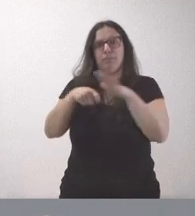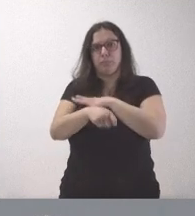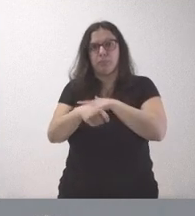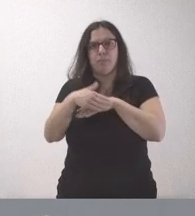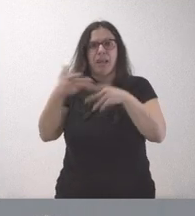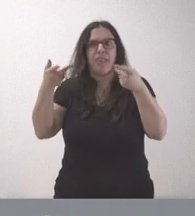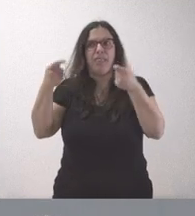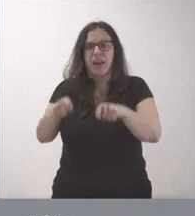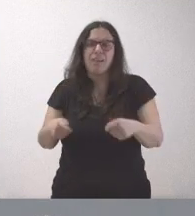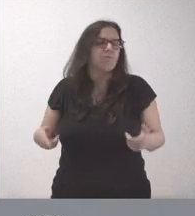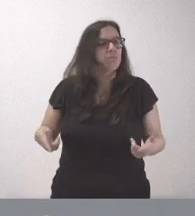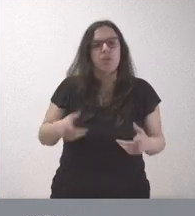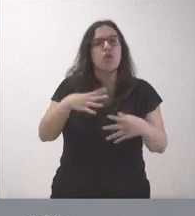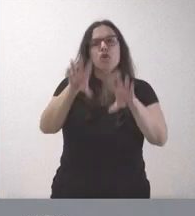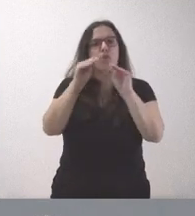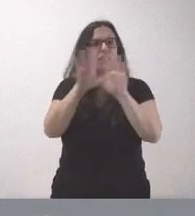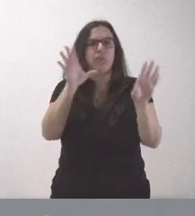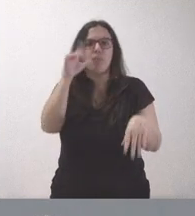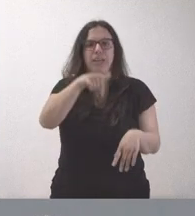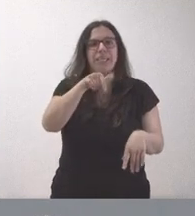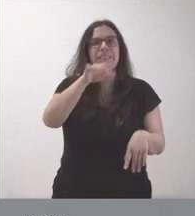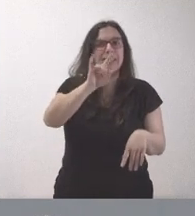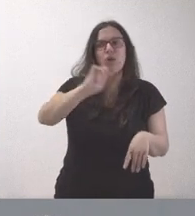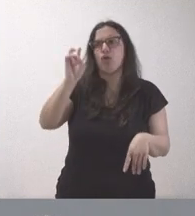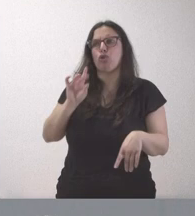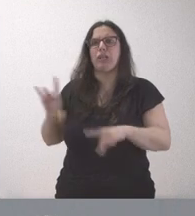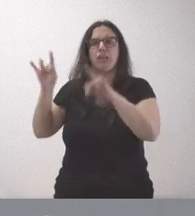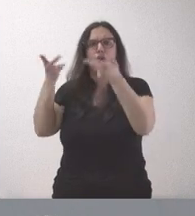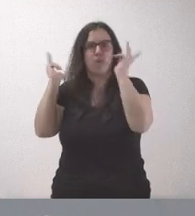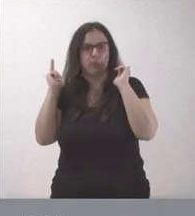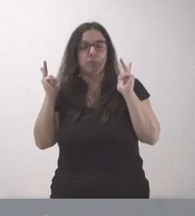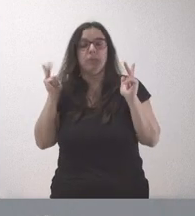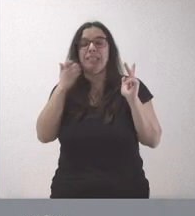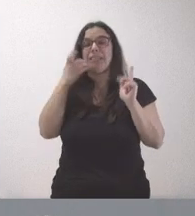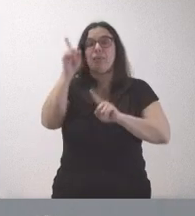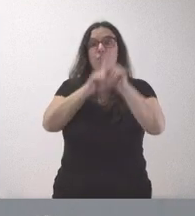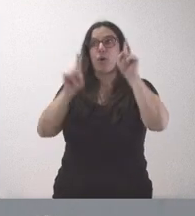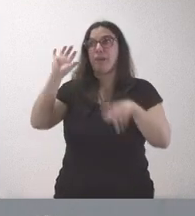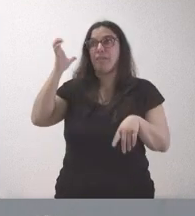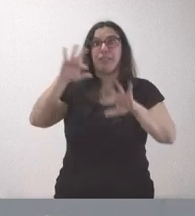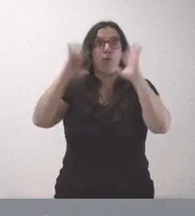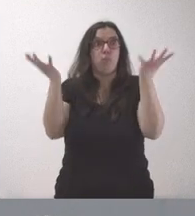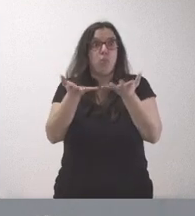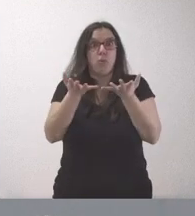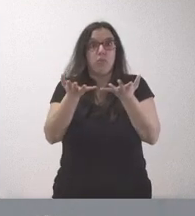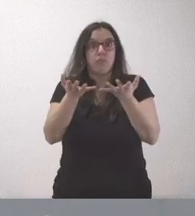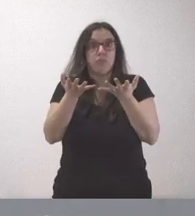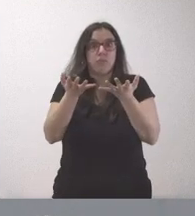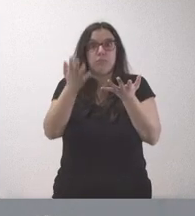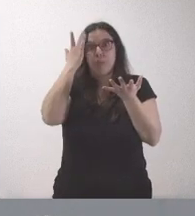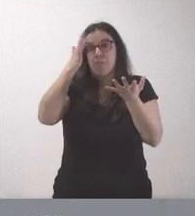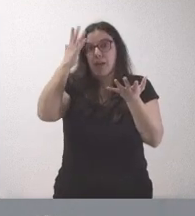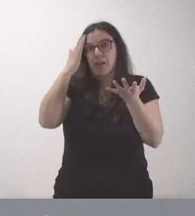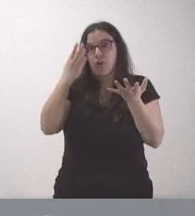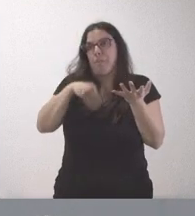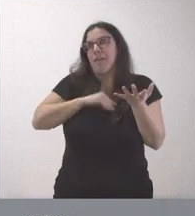Y no entendemos por qué esto ocurre en Castilla y León y no ocurre en otros territorios. Si este problema climático que atravesamos es un problema global, yo diría no solamente de España, sino del